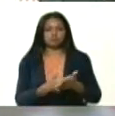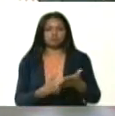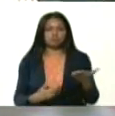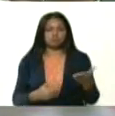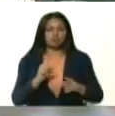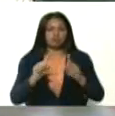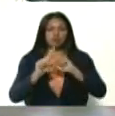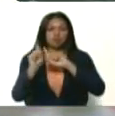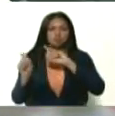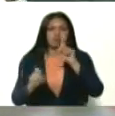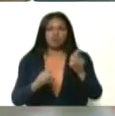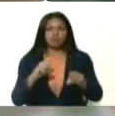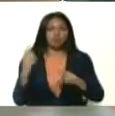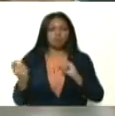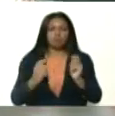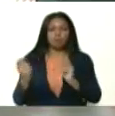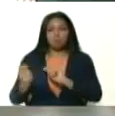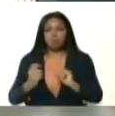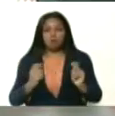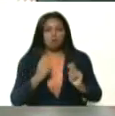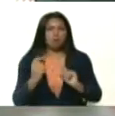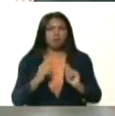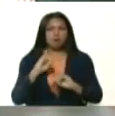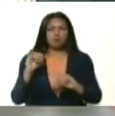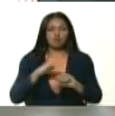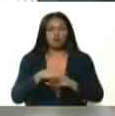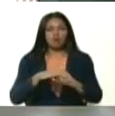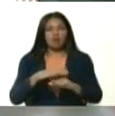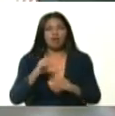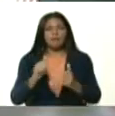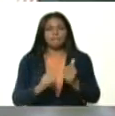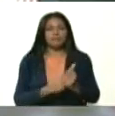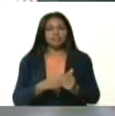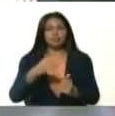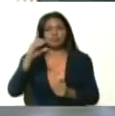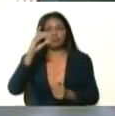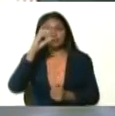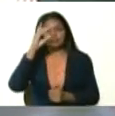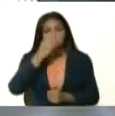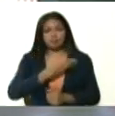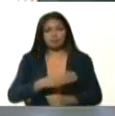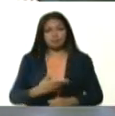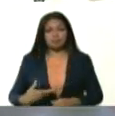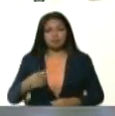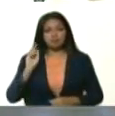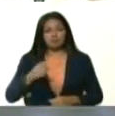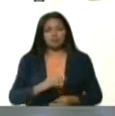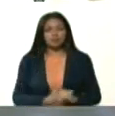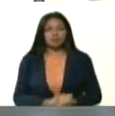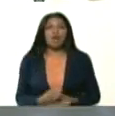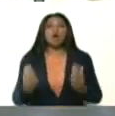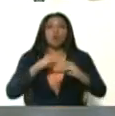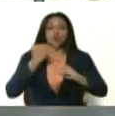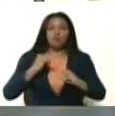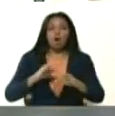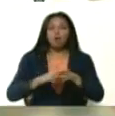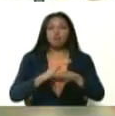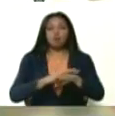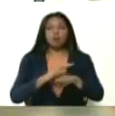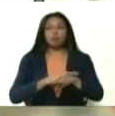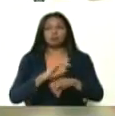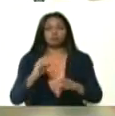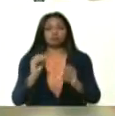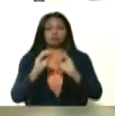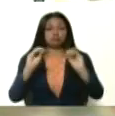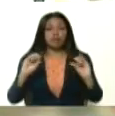preguntas, la estamos discutiendo con Jorge y la vicepresidenta, y creo que ahí tenemos acuerdos para a partir del jueves comenzar